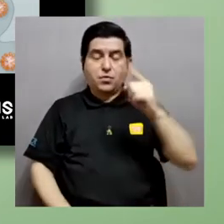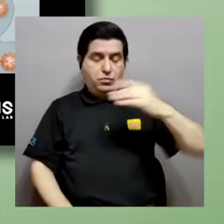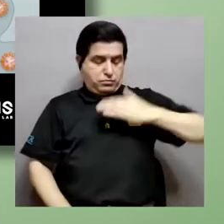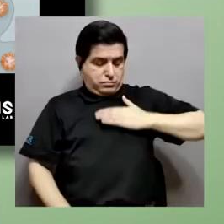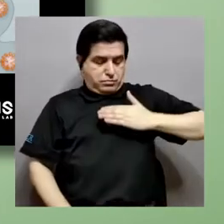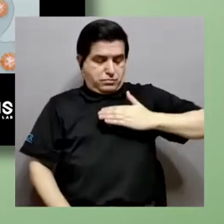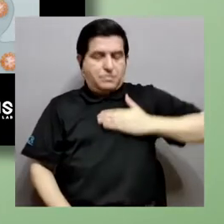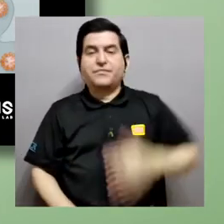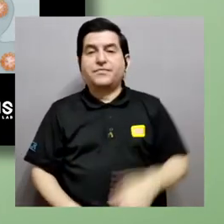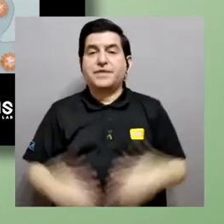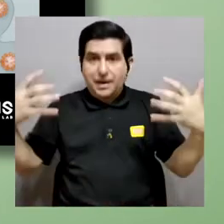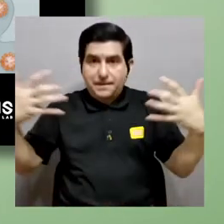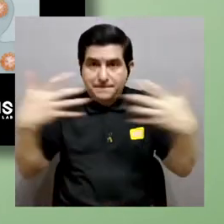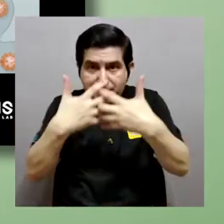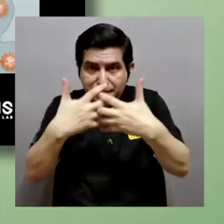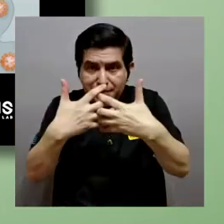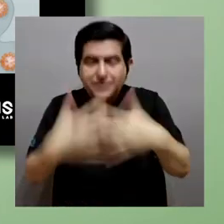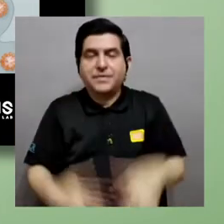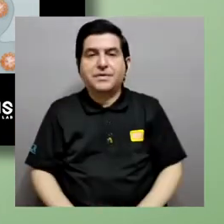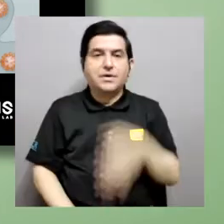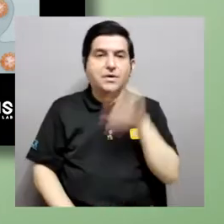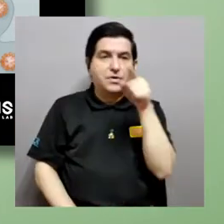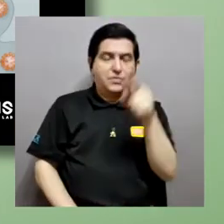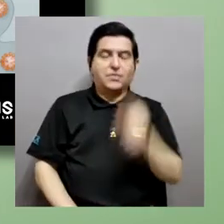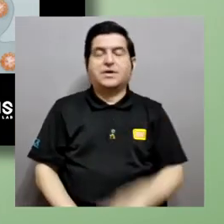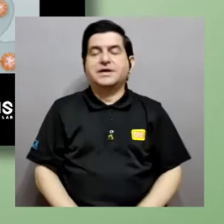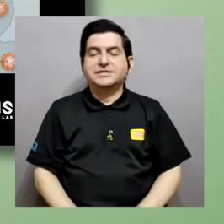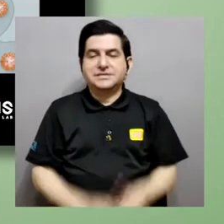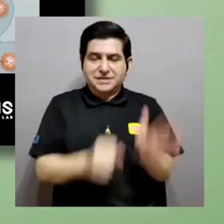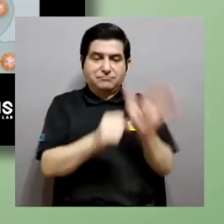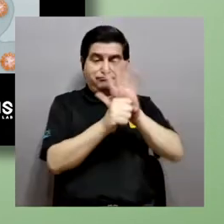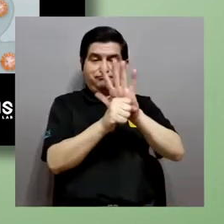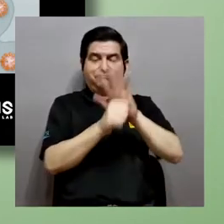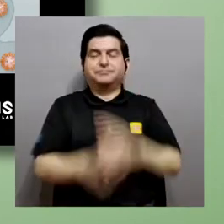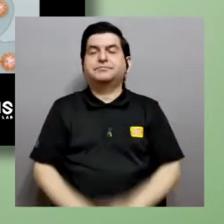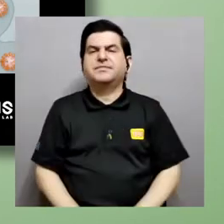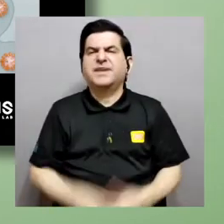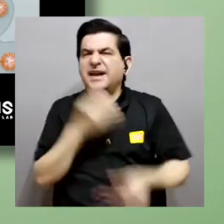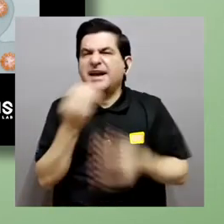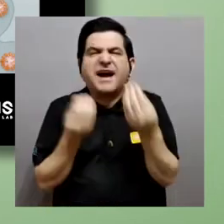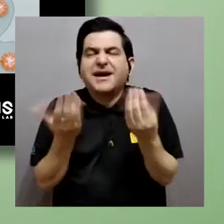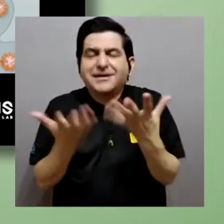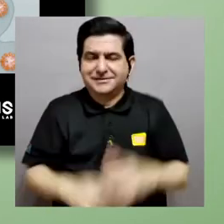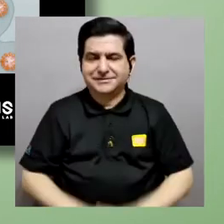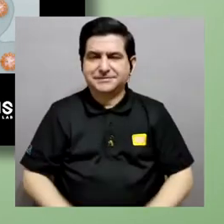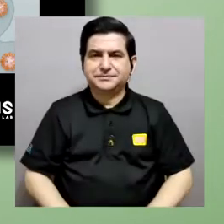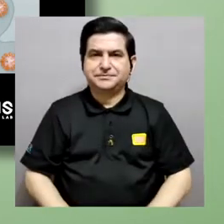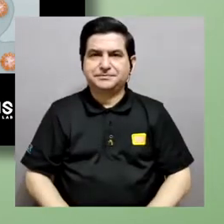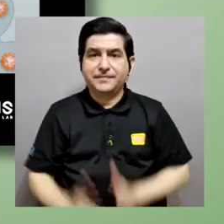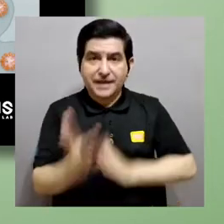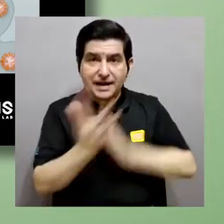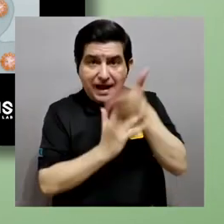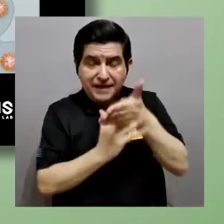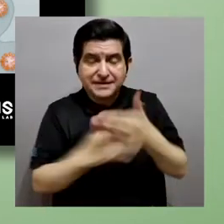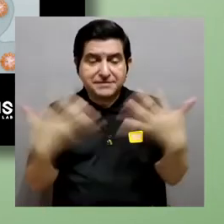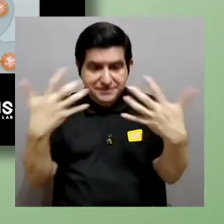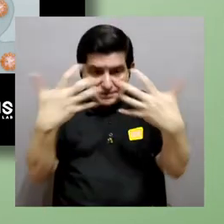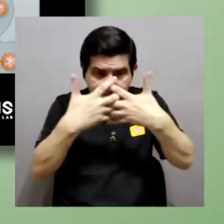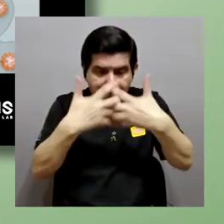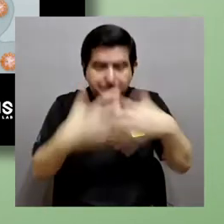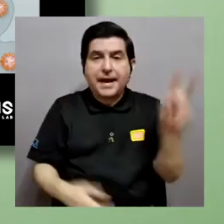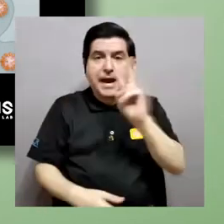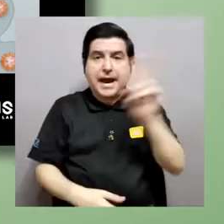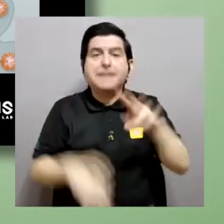con este spike, ¿verdad? Con esta célula del coronavirus. Entonces, ¿qué es lo que ocurre? Básicamente, a través de este acople, el virus es capaz de